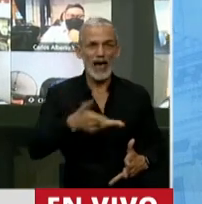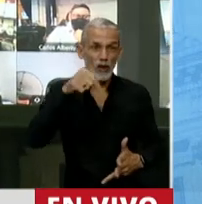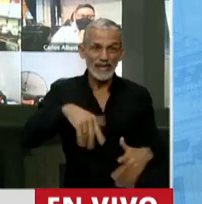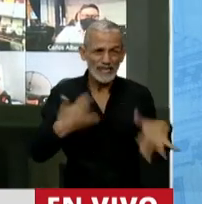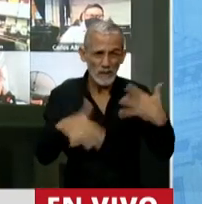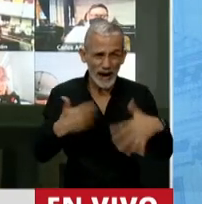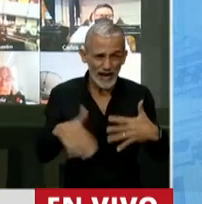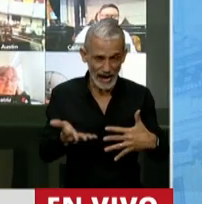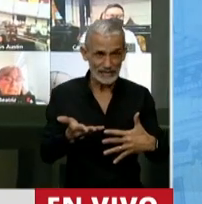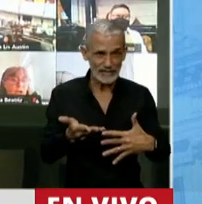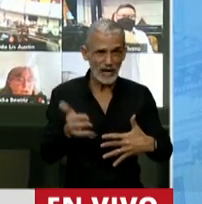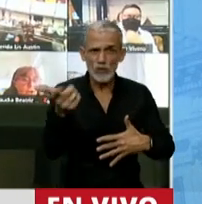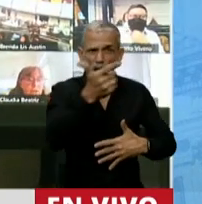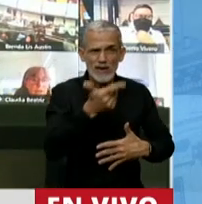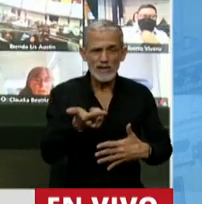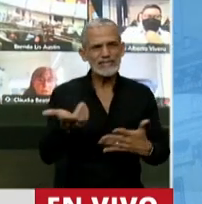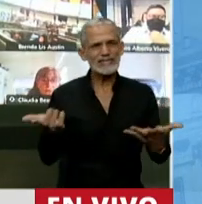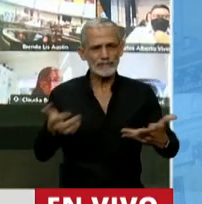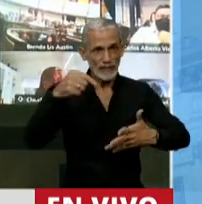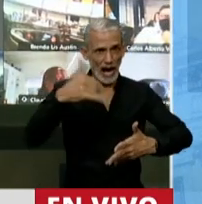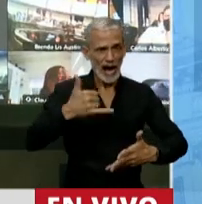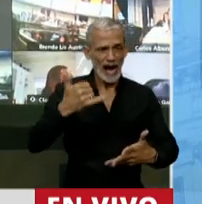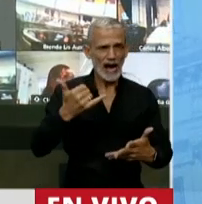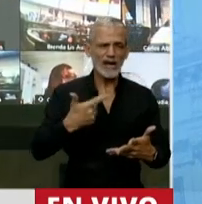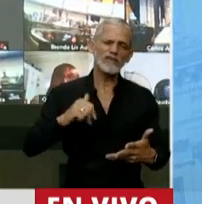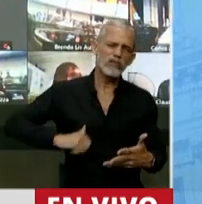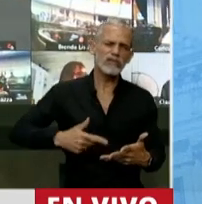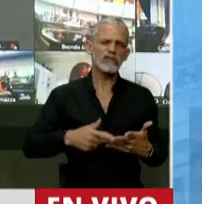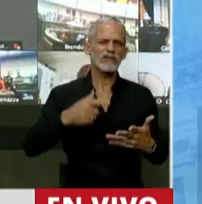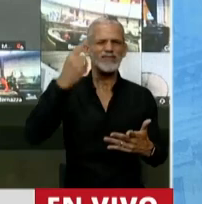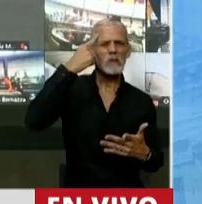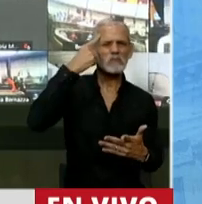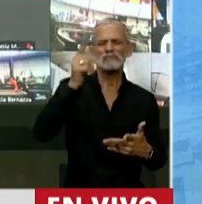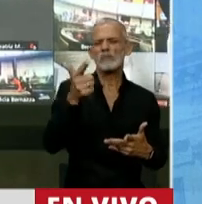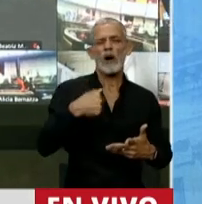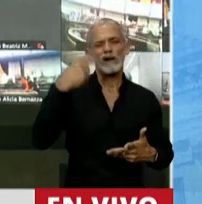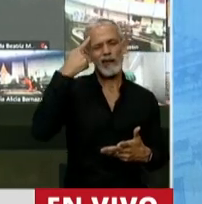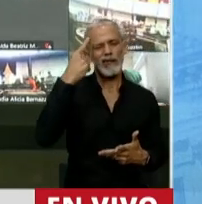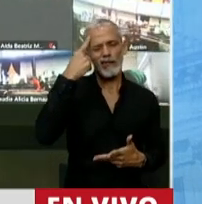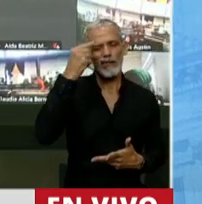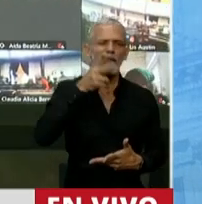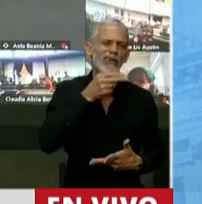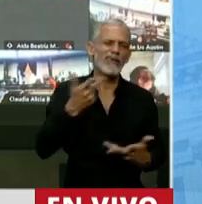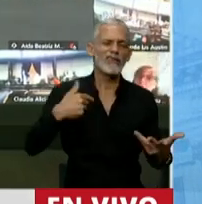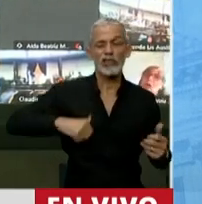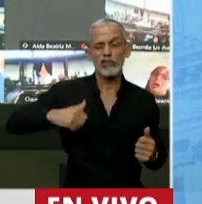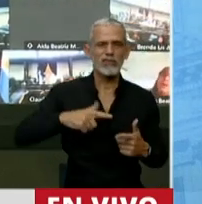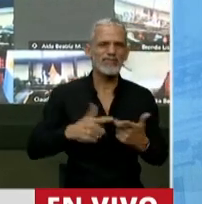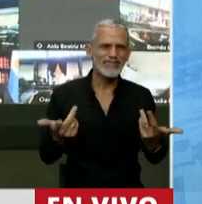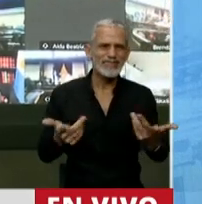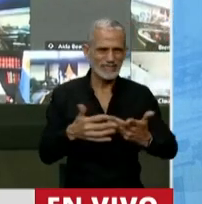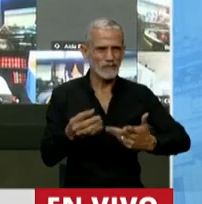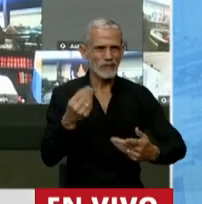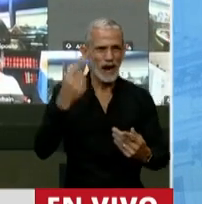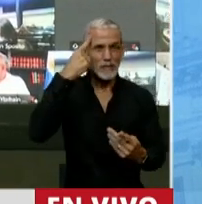esta emergencia, acá ha habido pereza intelectual, acá ha habido pereza política